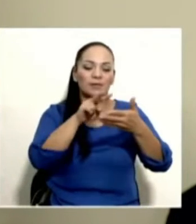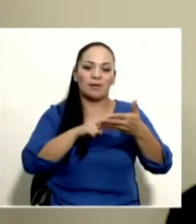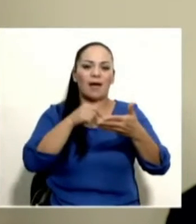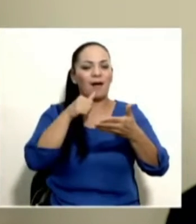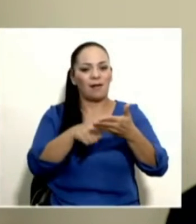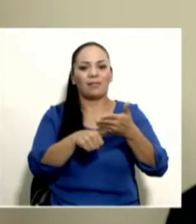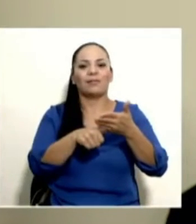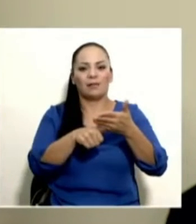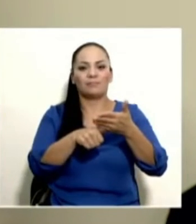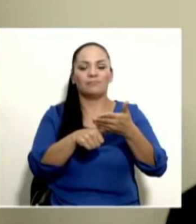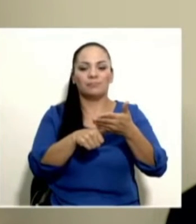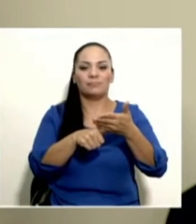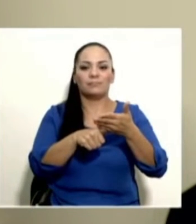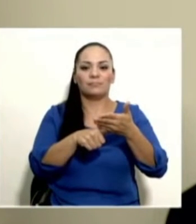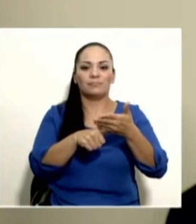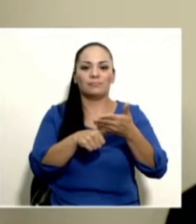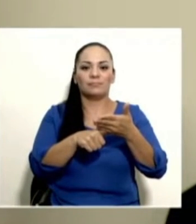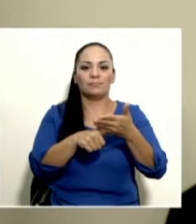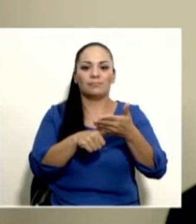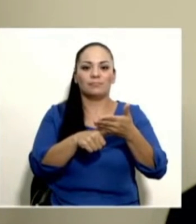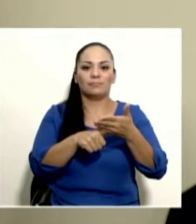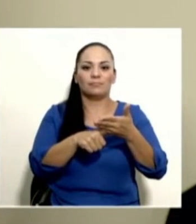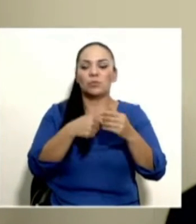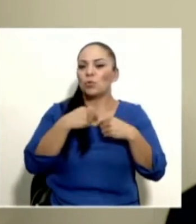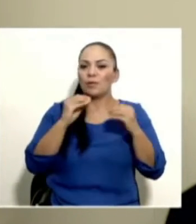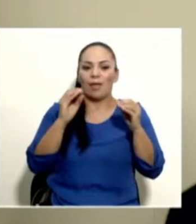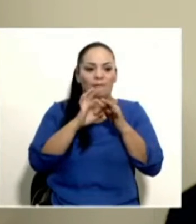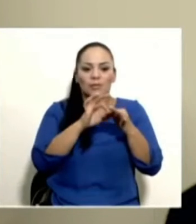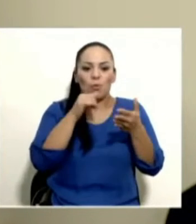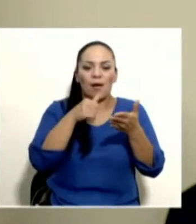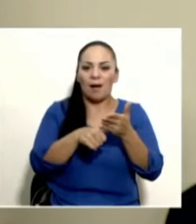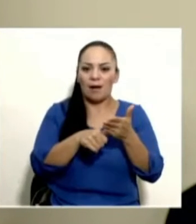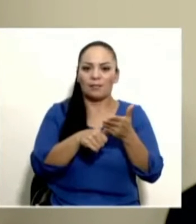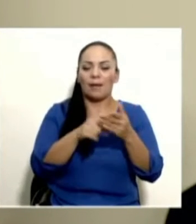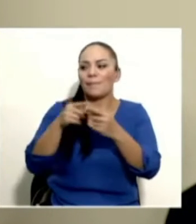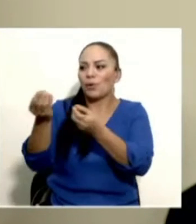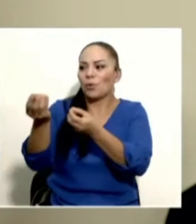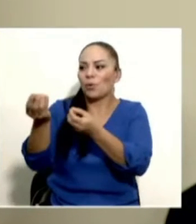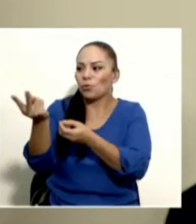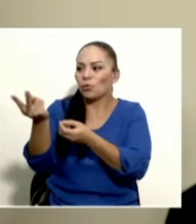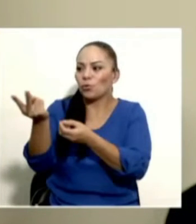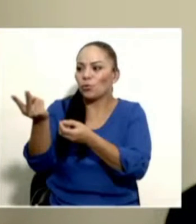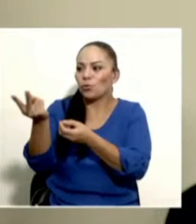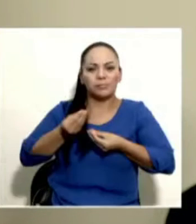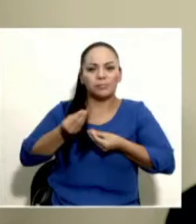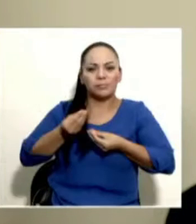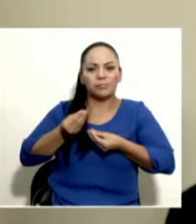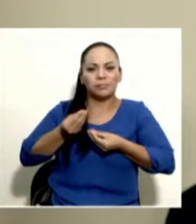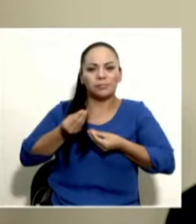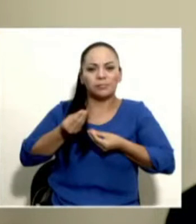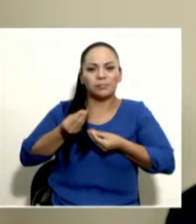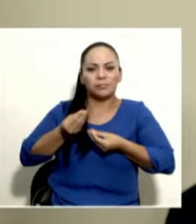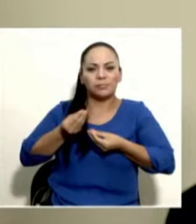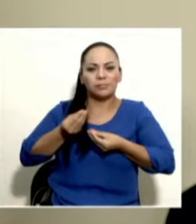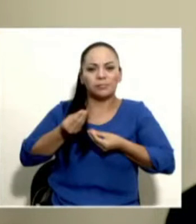carta, porque yo no tengo nada que ver con esta carta. Esta carta proviene de dos seres humanos simplemente